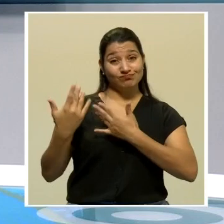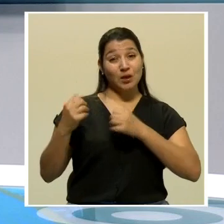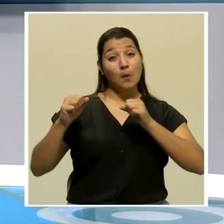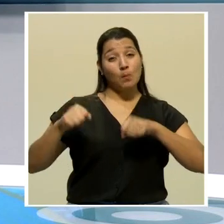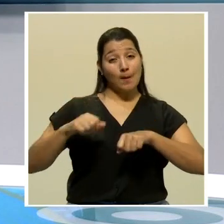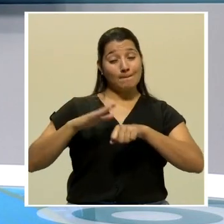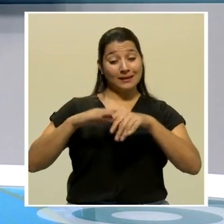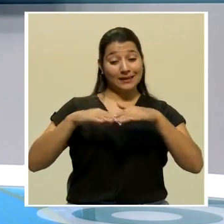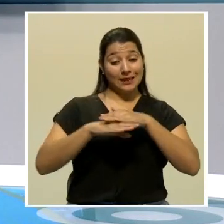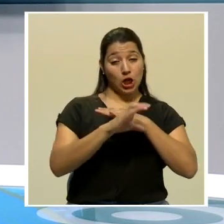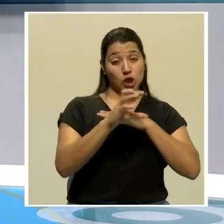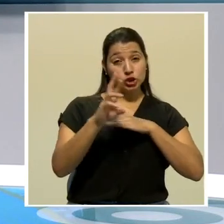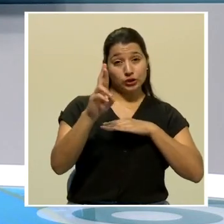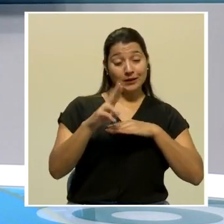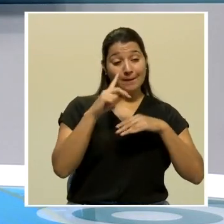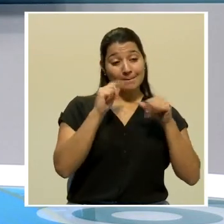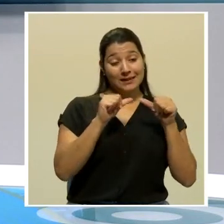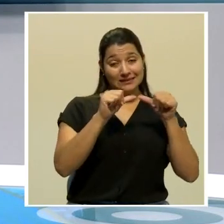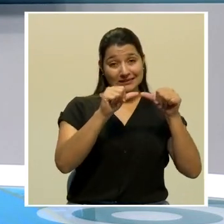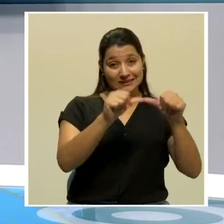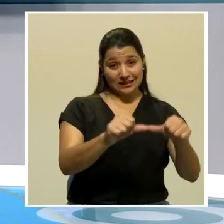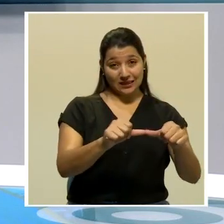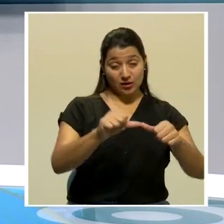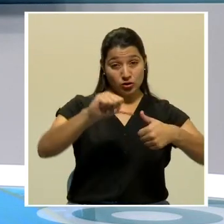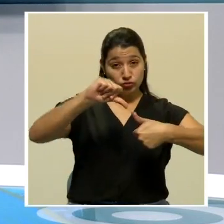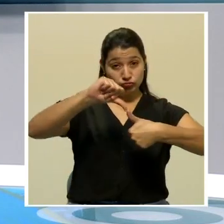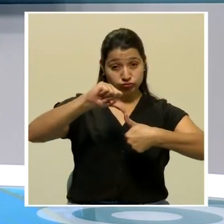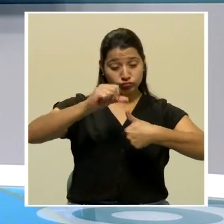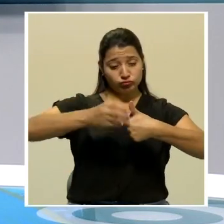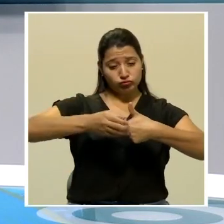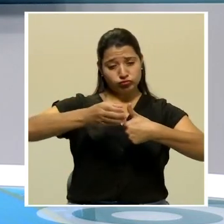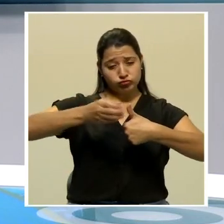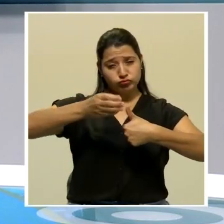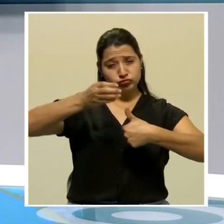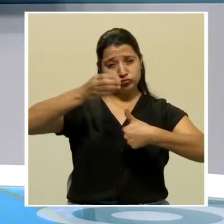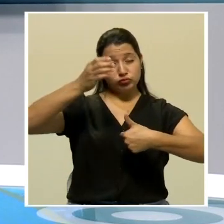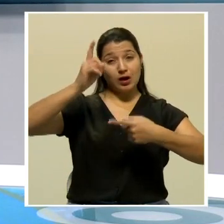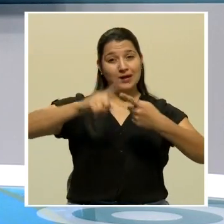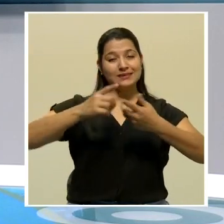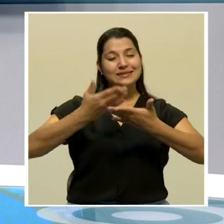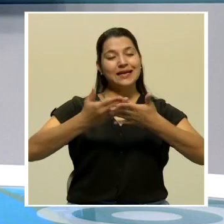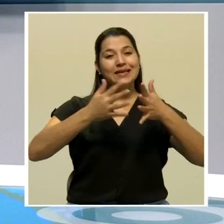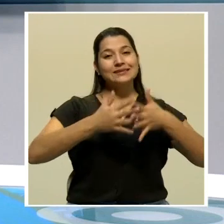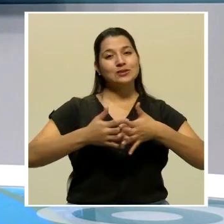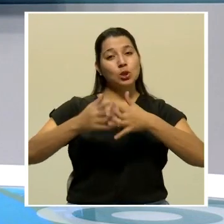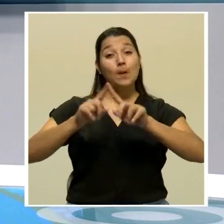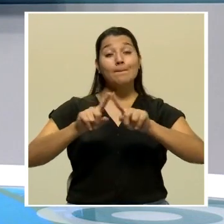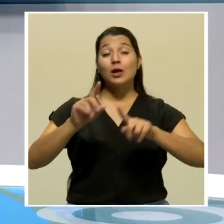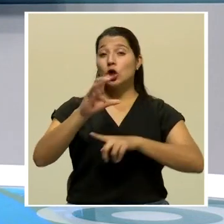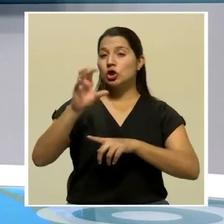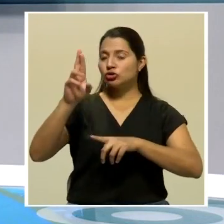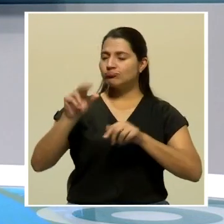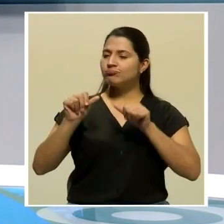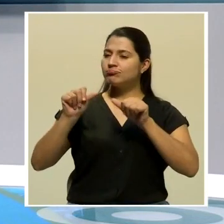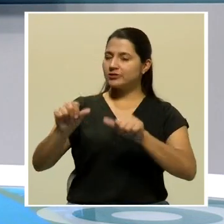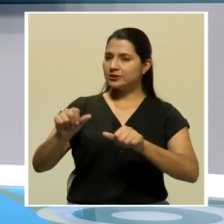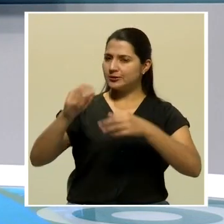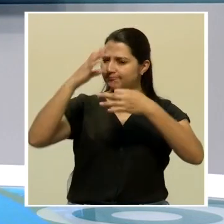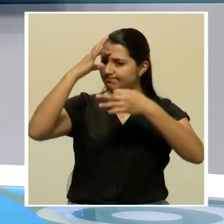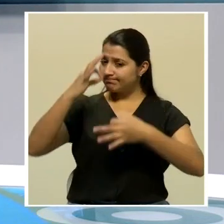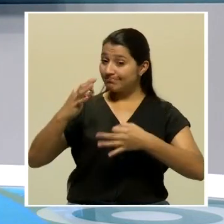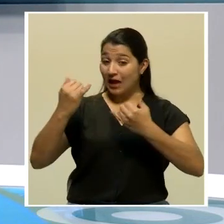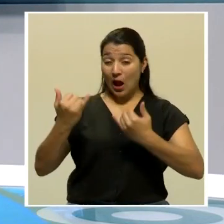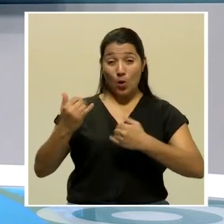su camino por la región. Sin embargo, Costa Rica se mantiene firme en que el paso de extranjeros en este